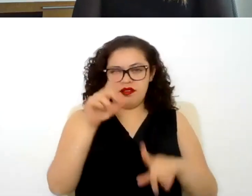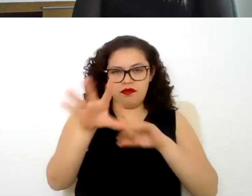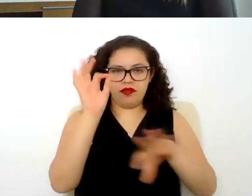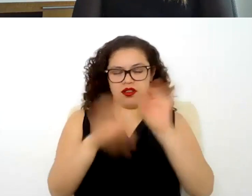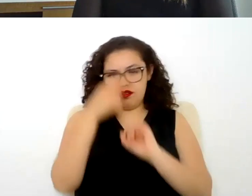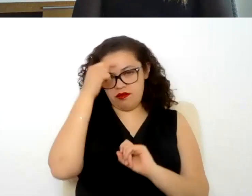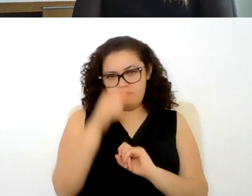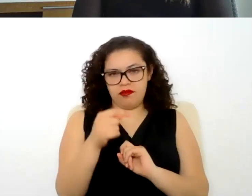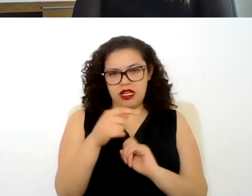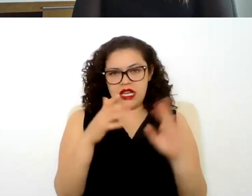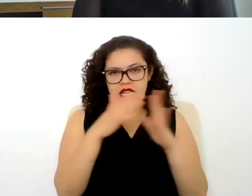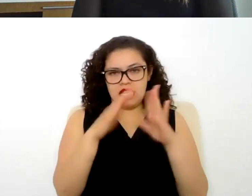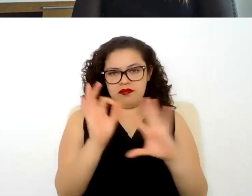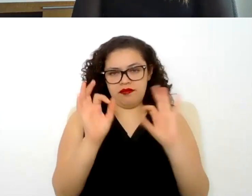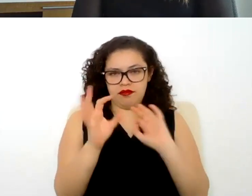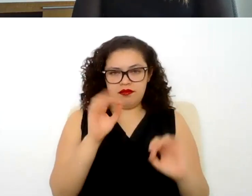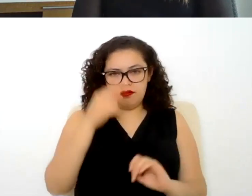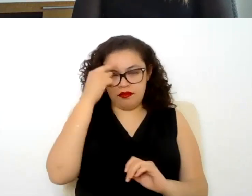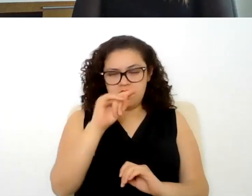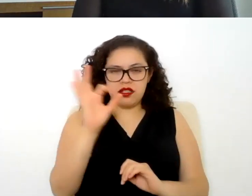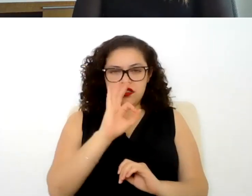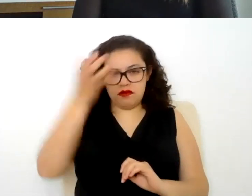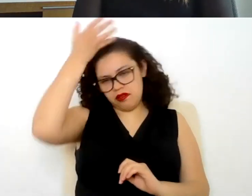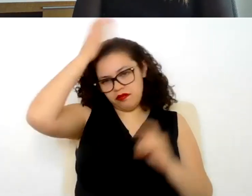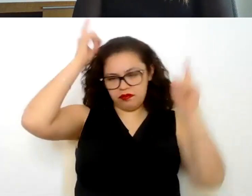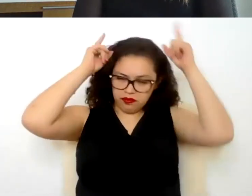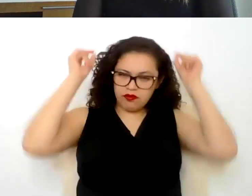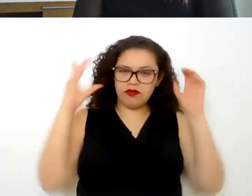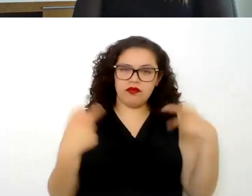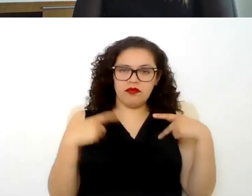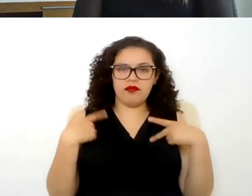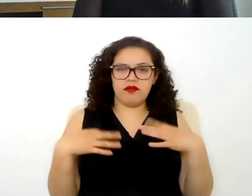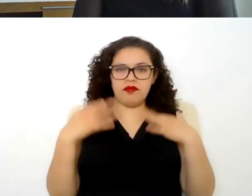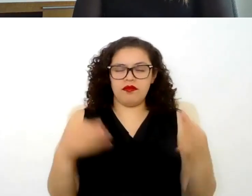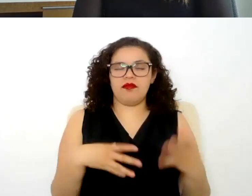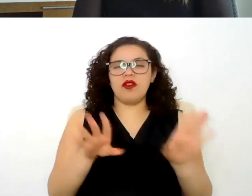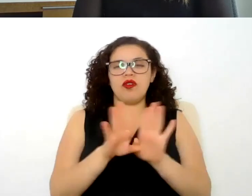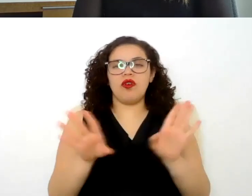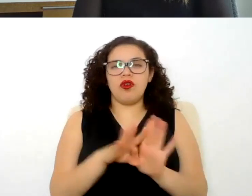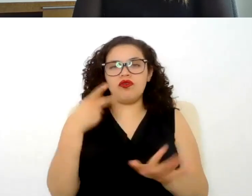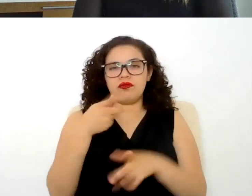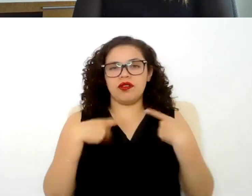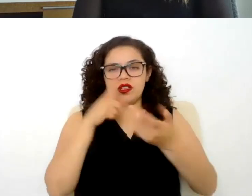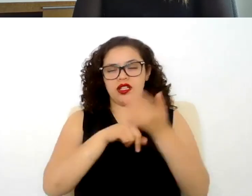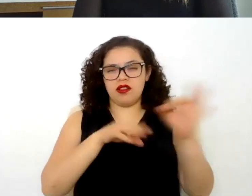domicilio ya sea de enfermería o de cuidadores ¿cómo quedan clasificados esos trabajadores?